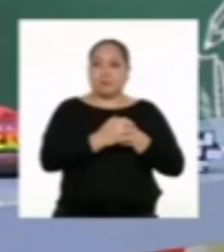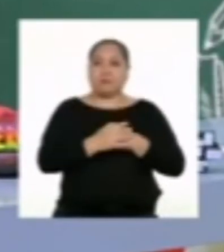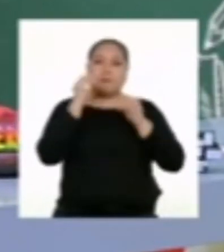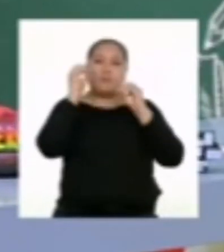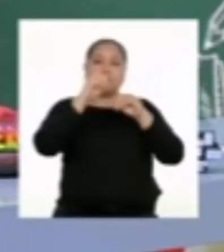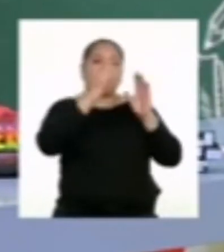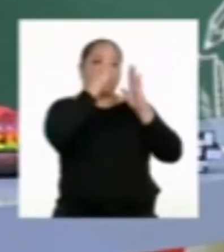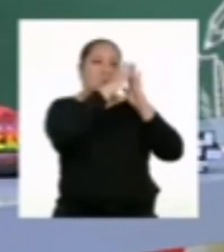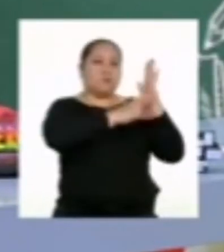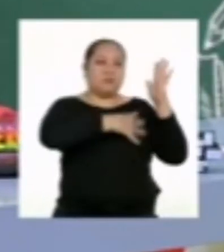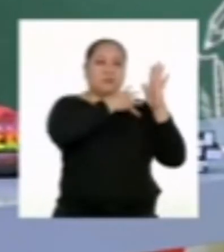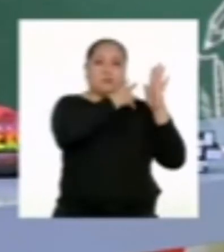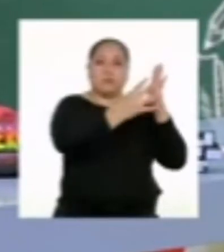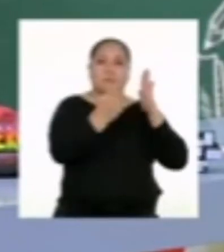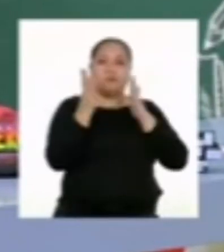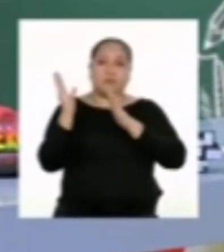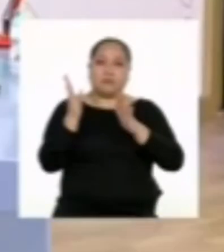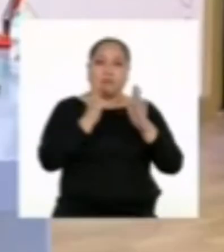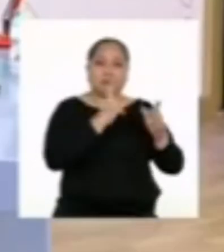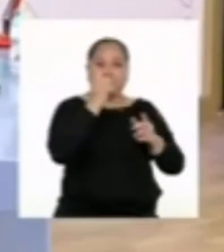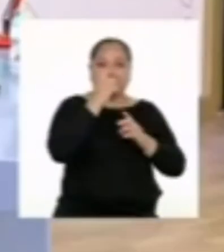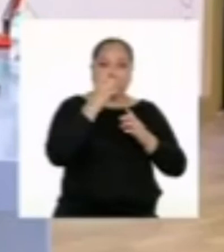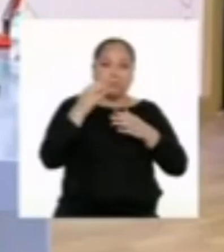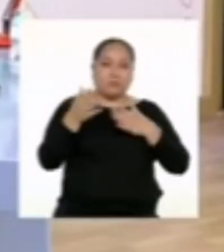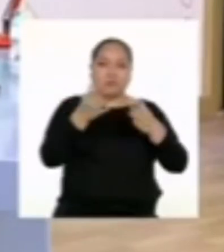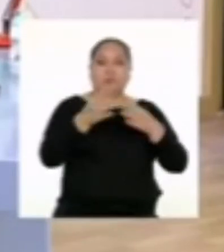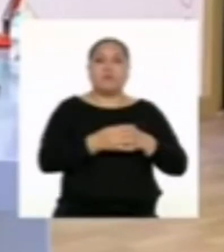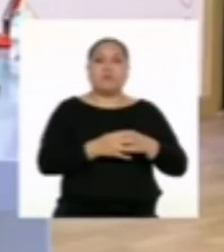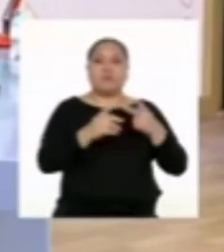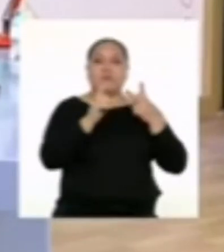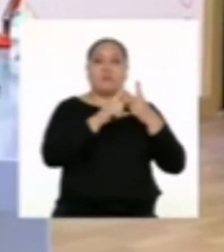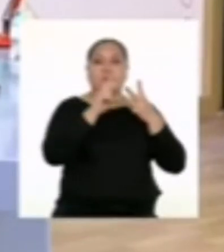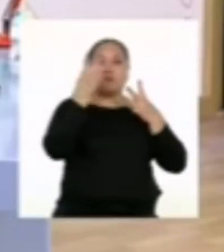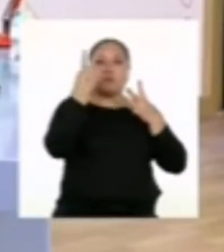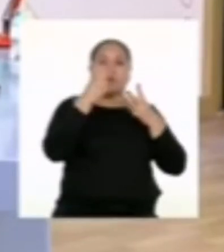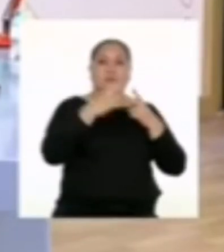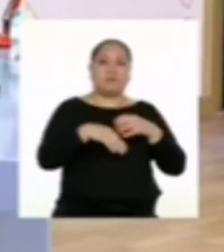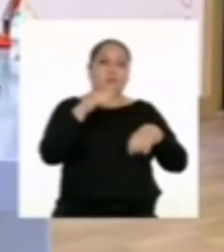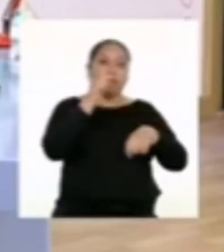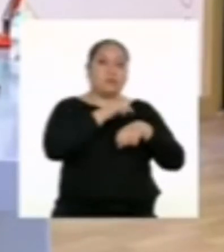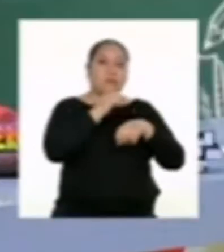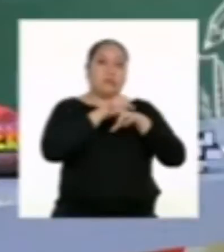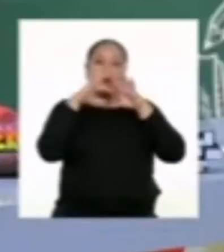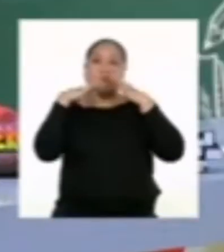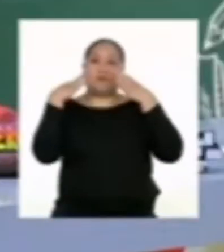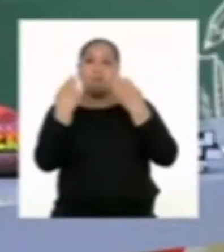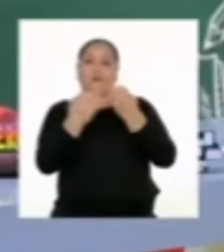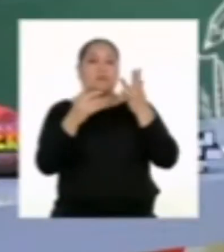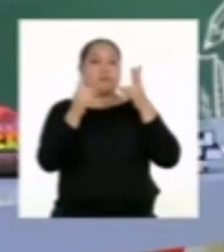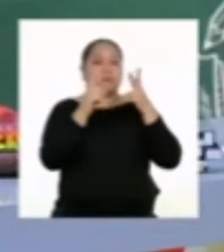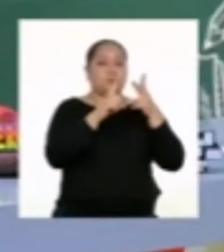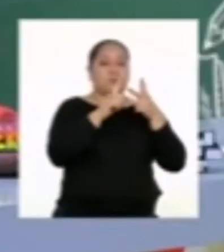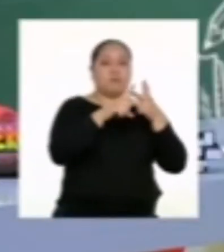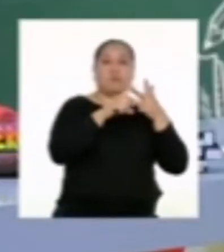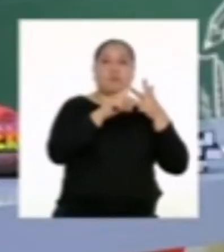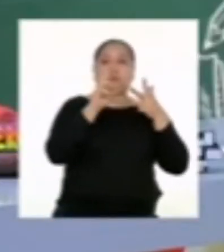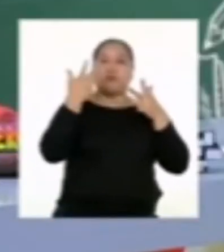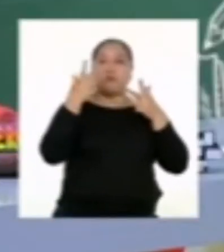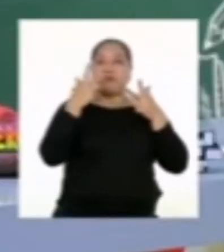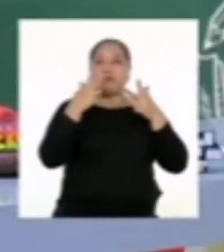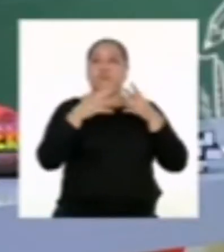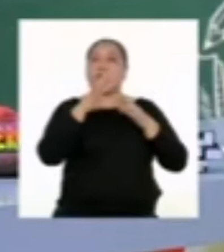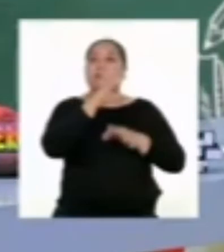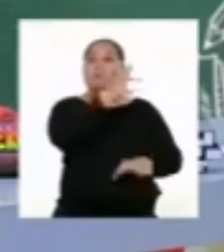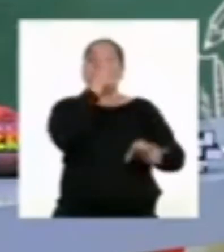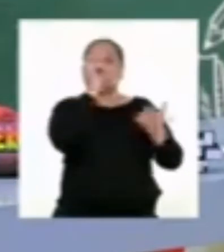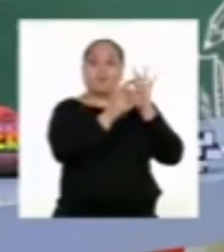establecer horarios para crear una rutina. Dos, tener tiempo en familia. Y tres, encontrar un